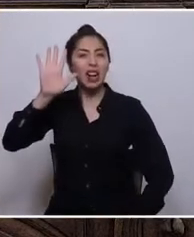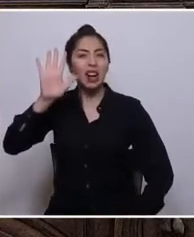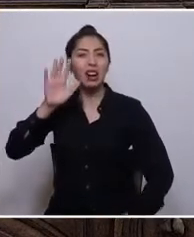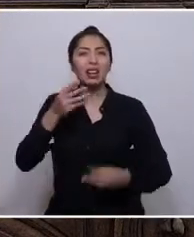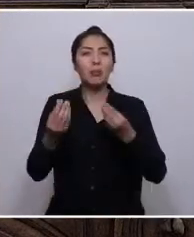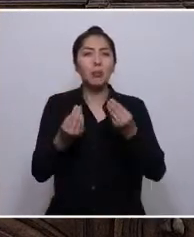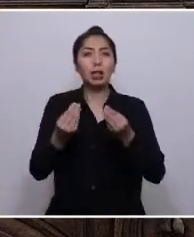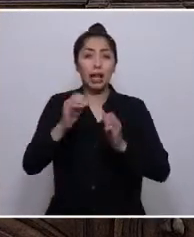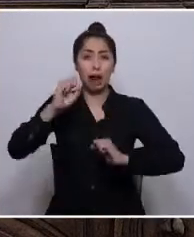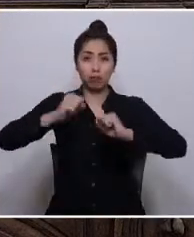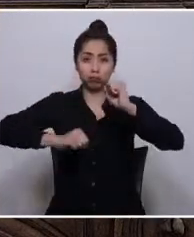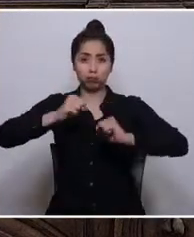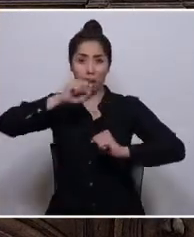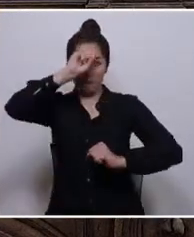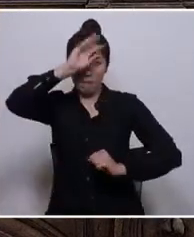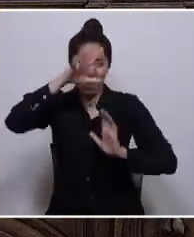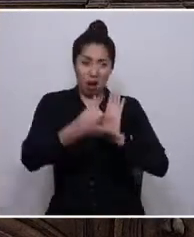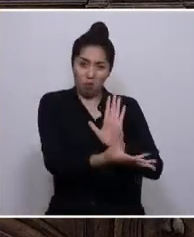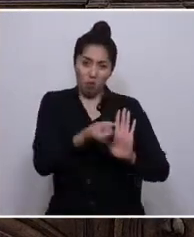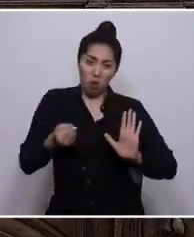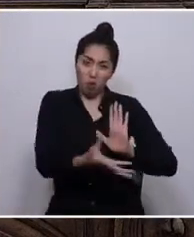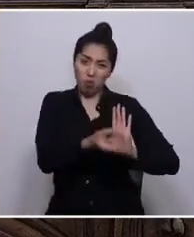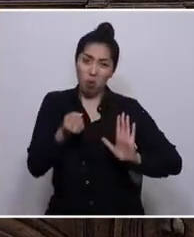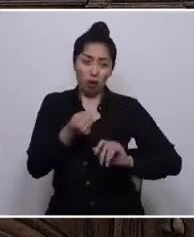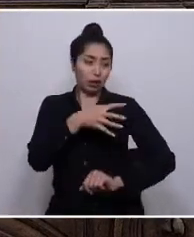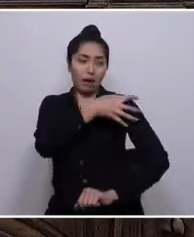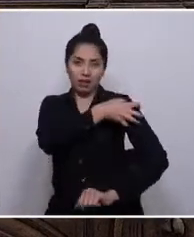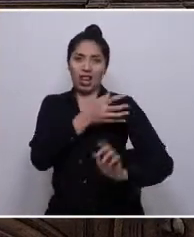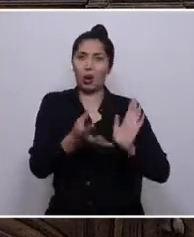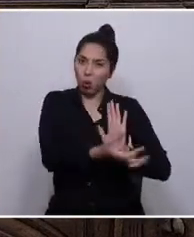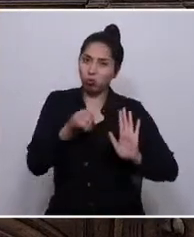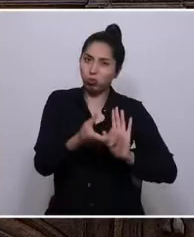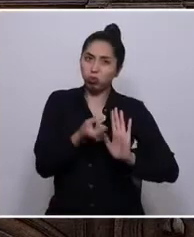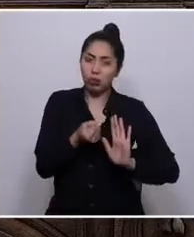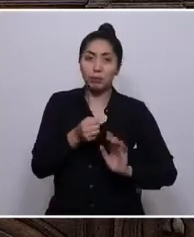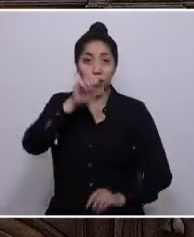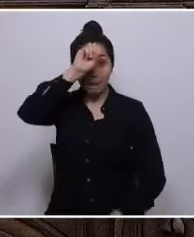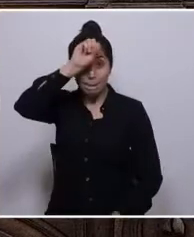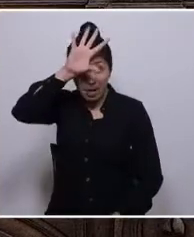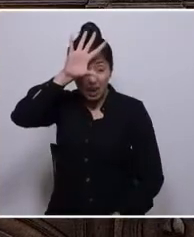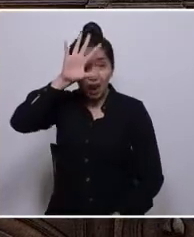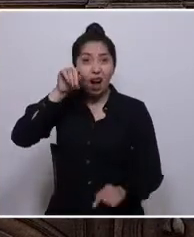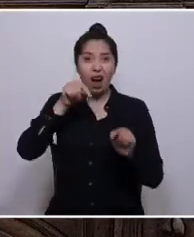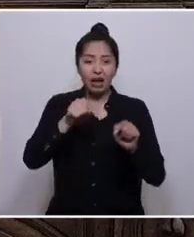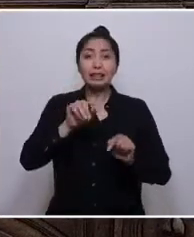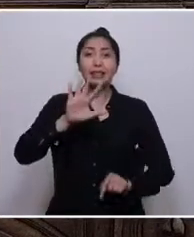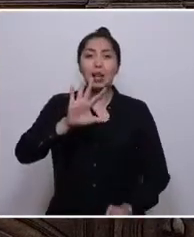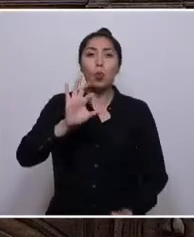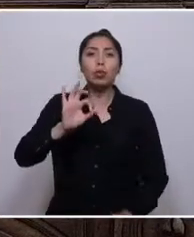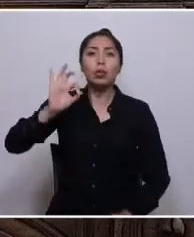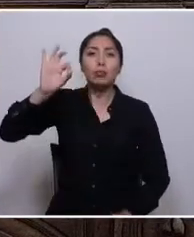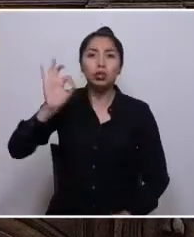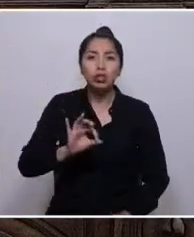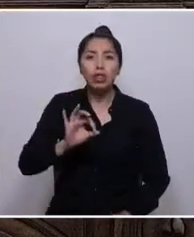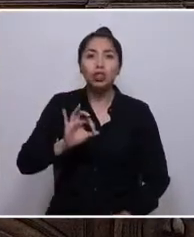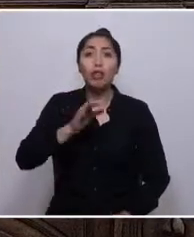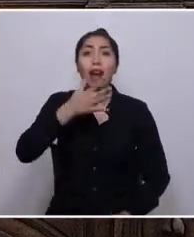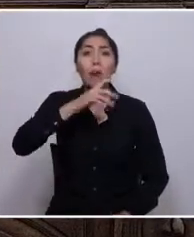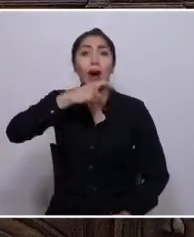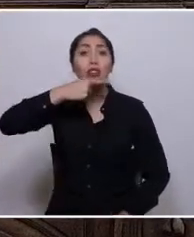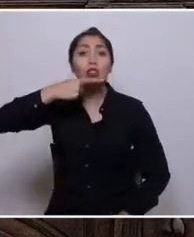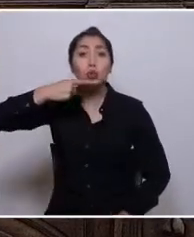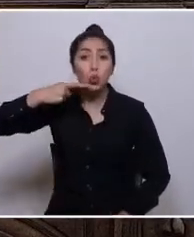extractivista y descontrolado ha hecho en nuestros territorios. La minería acapara el 50% de las aguas dulces